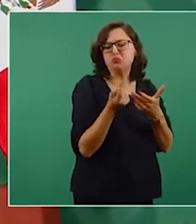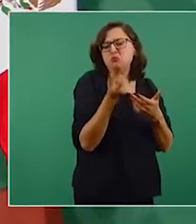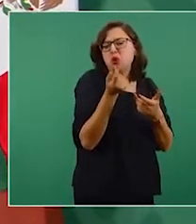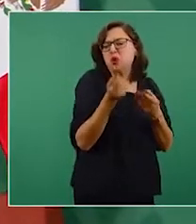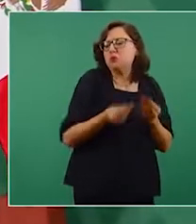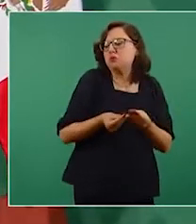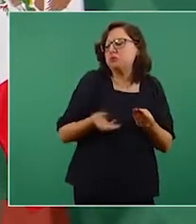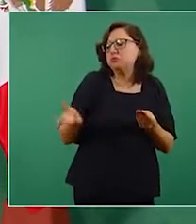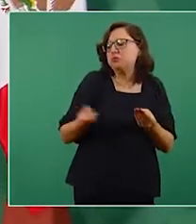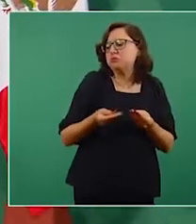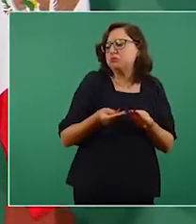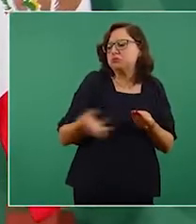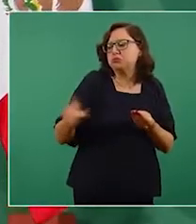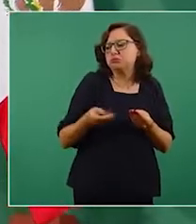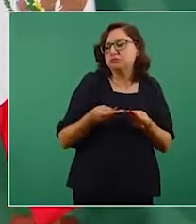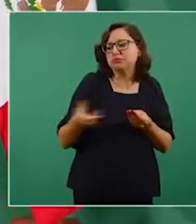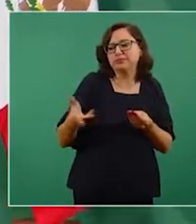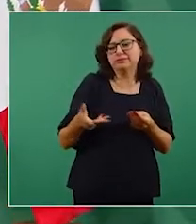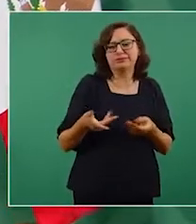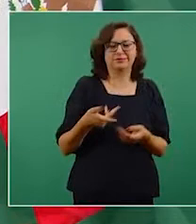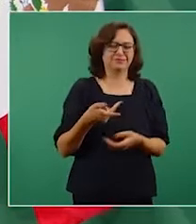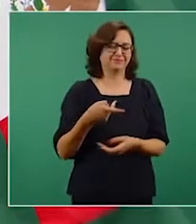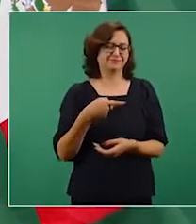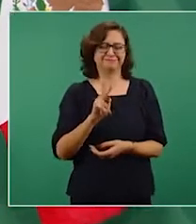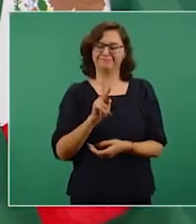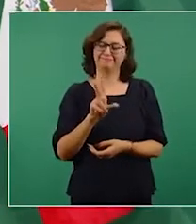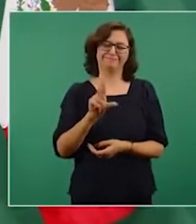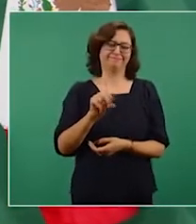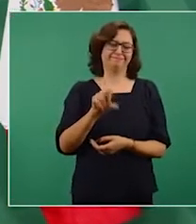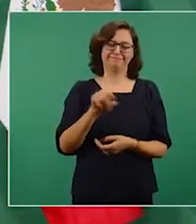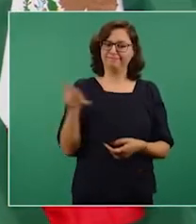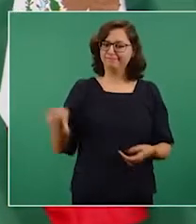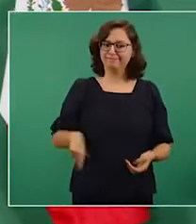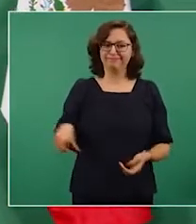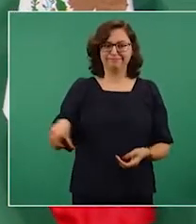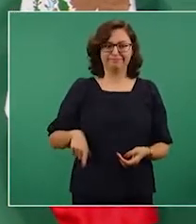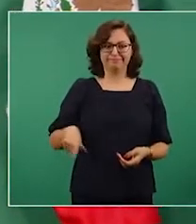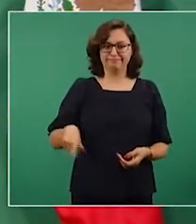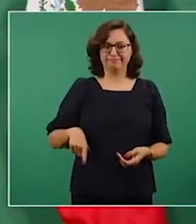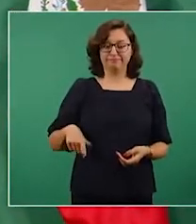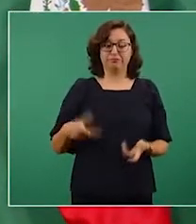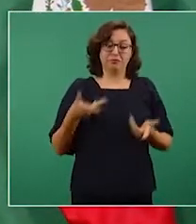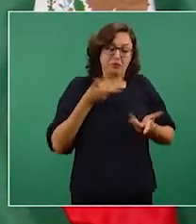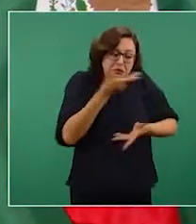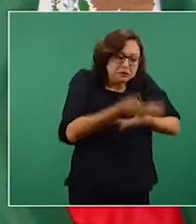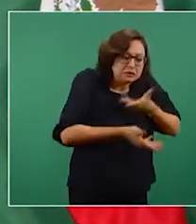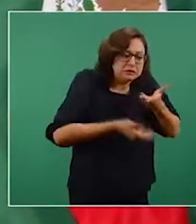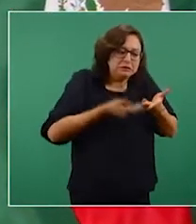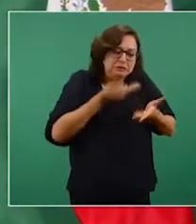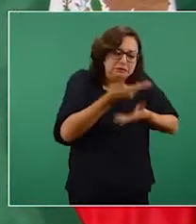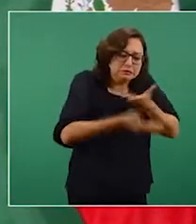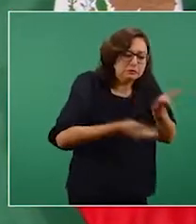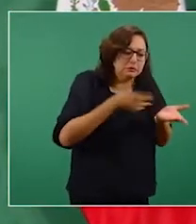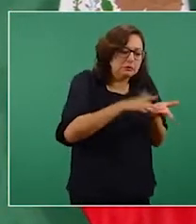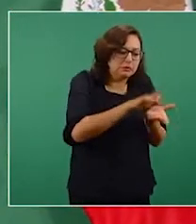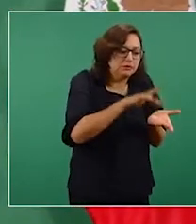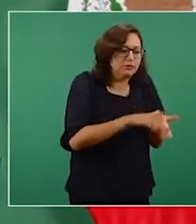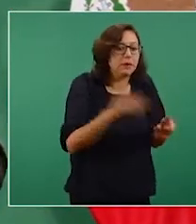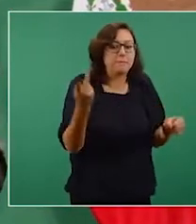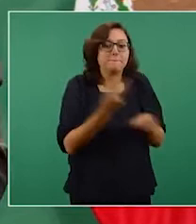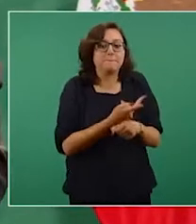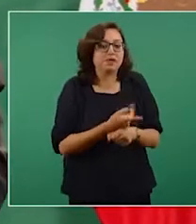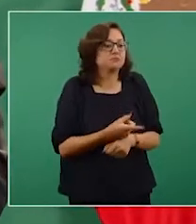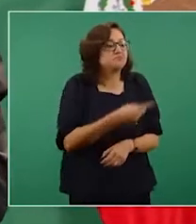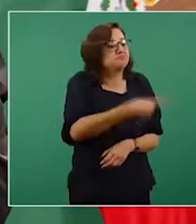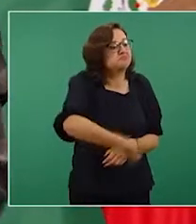Imagínense, si el Estado está secuestrado y está al servicio de una minoría, pues no pagan impuestos